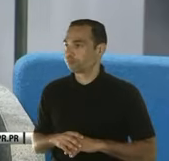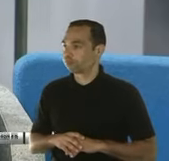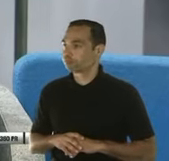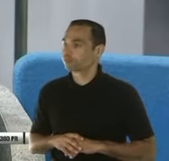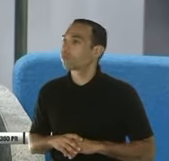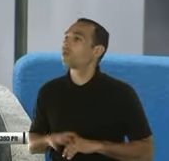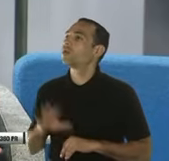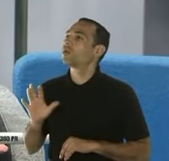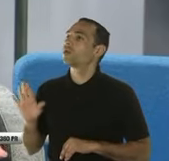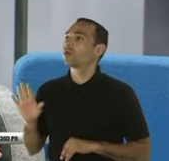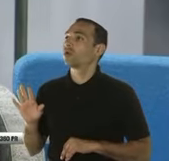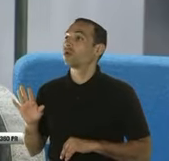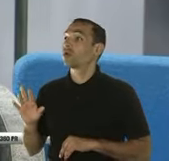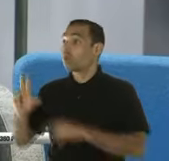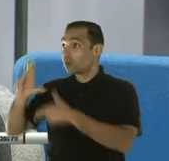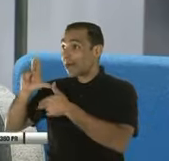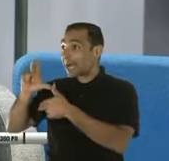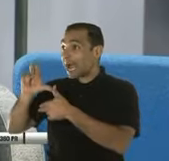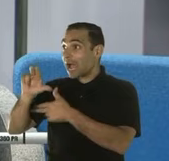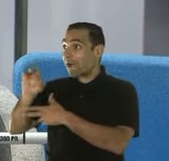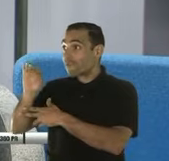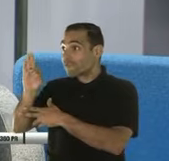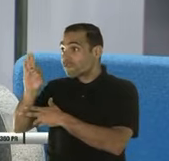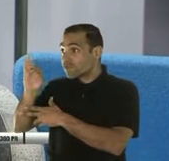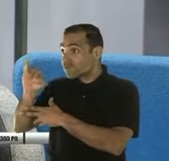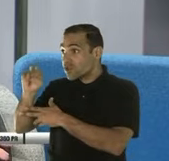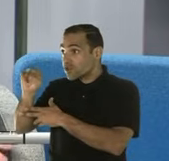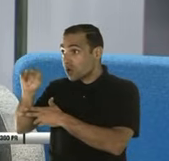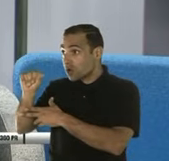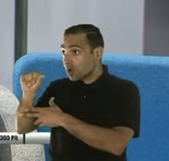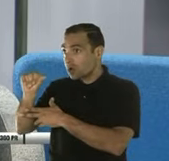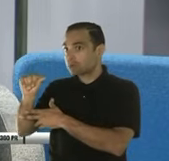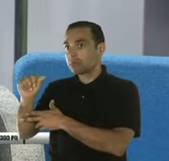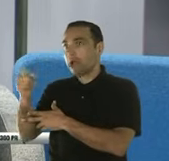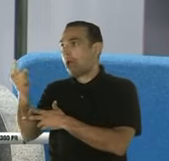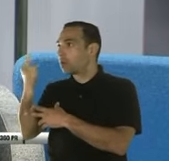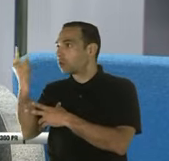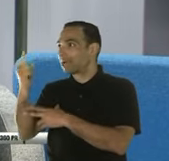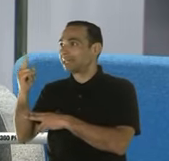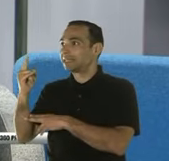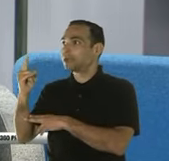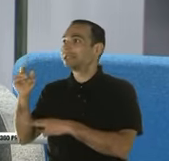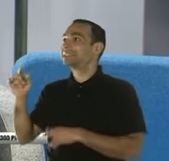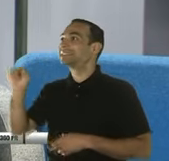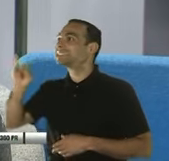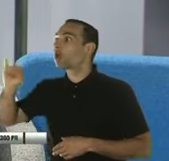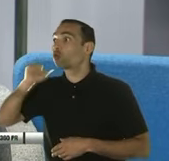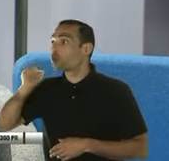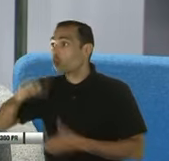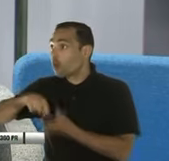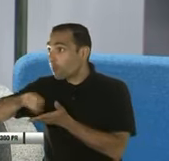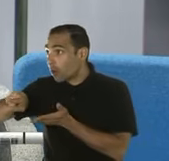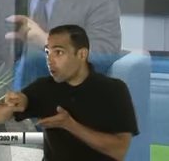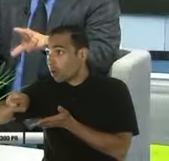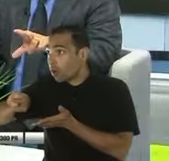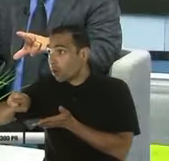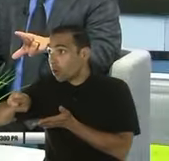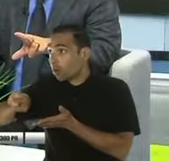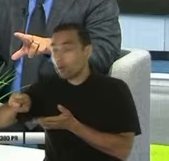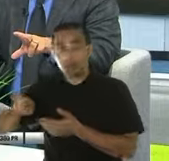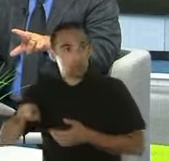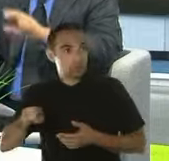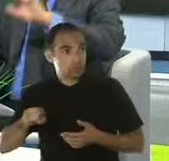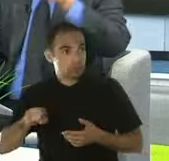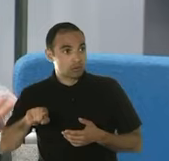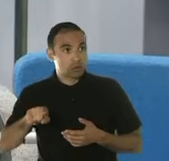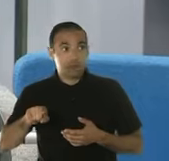que ocasionó por el huracán. Si hay alguna pérdida que no fue compensada por el seguro, se puede tomar ciertas deducciones. Tenga o no tenga hipoteca.